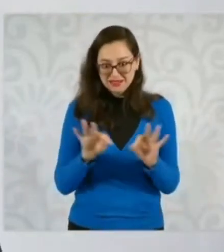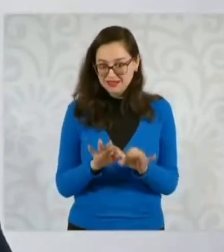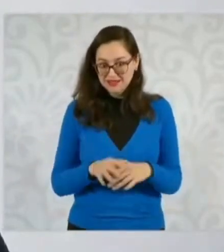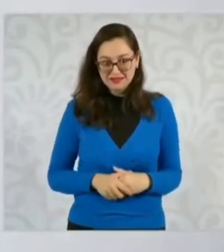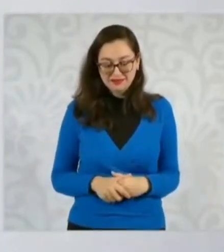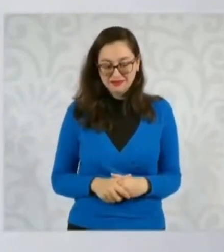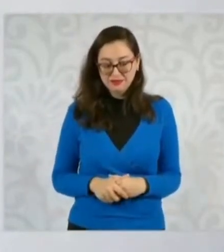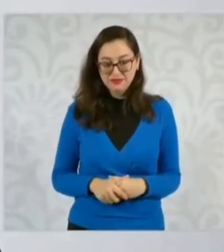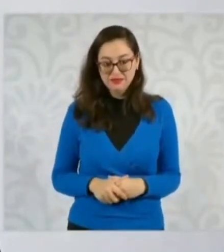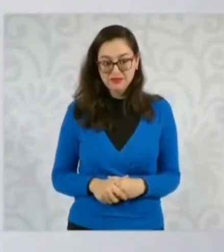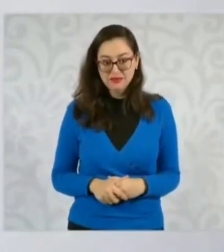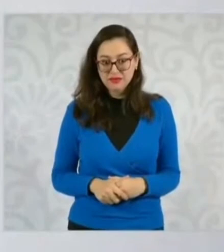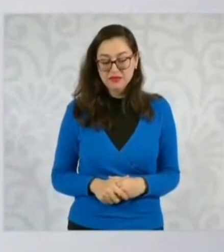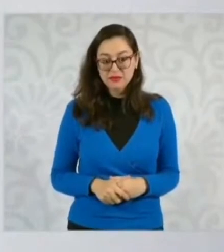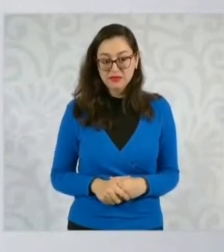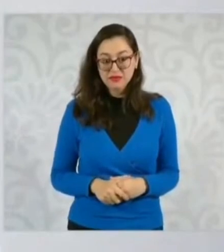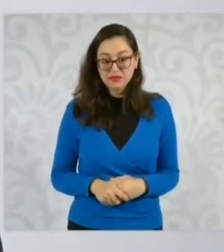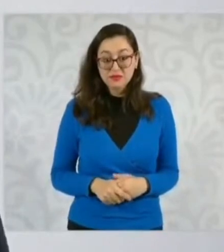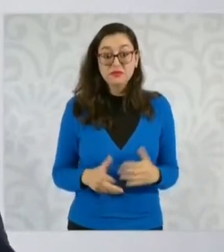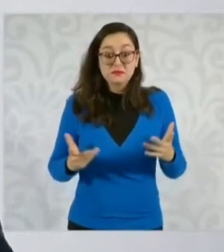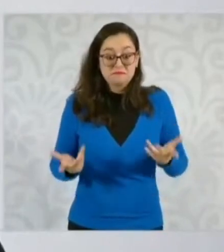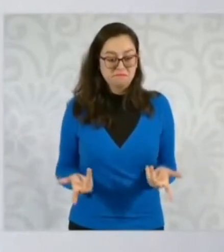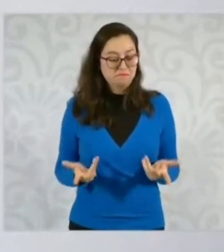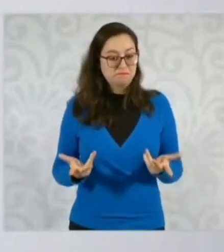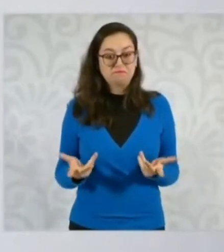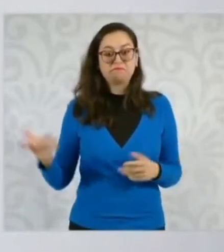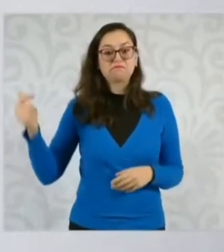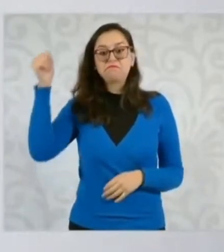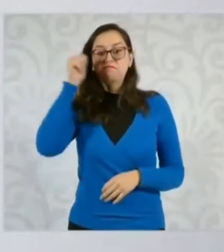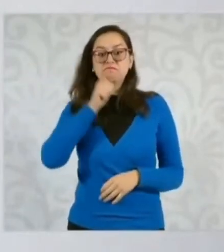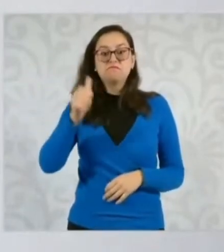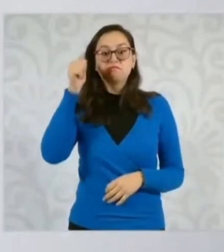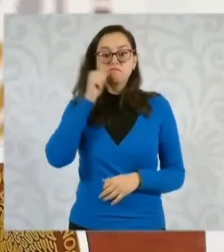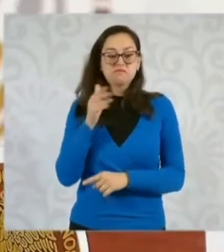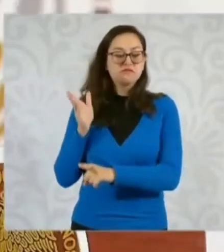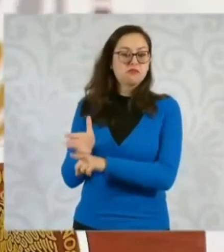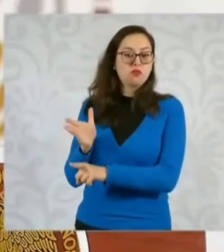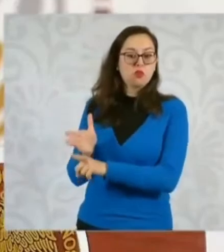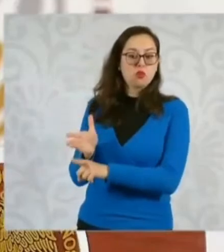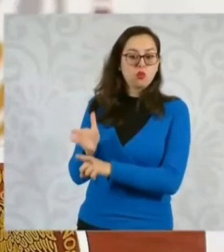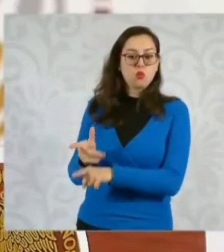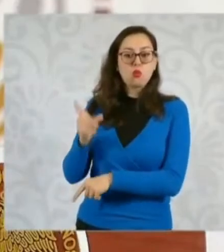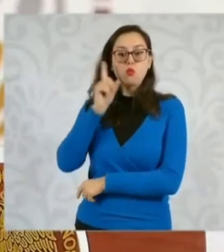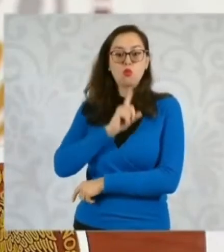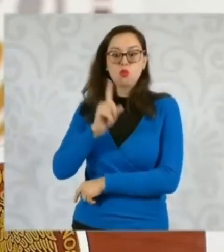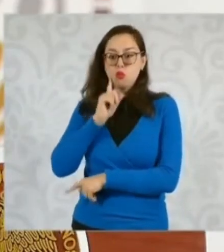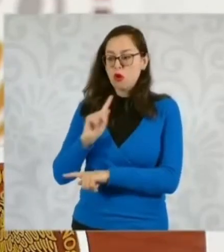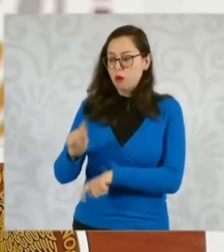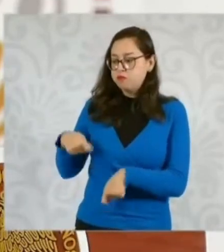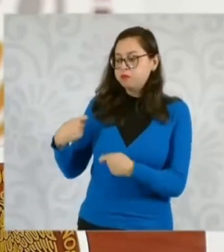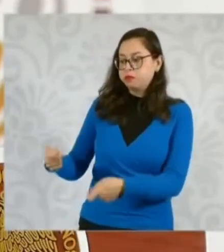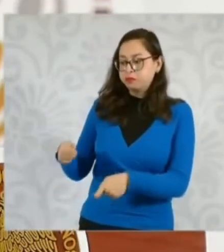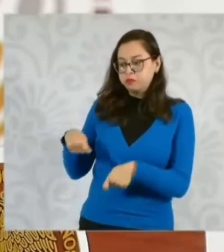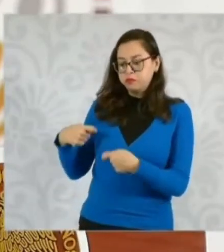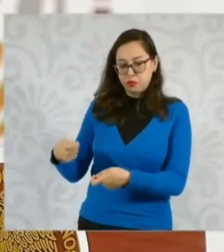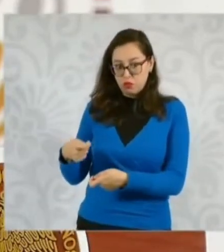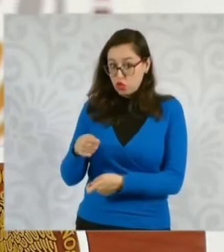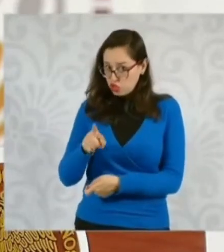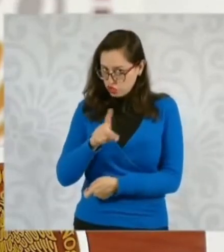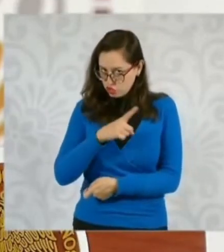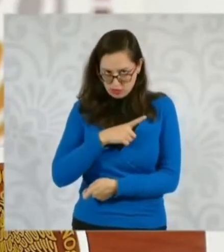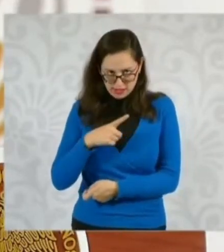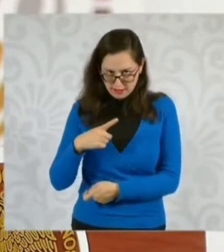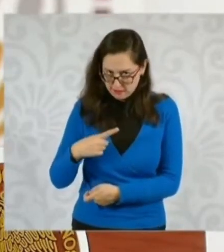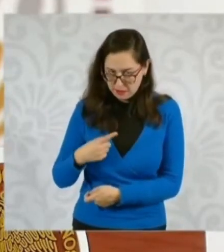Entonces, tareas que de alguna manera fueron orientadas a las mujeres, que no debería ser así,